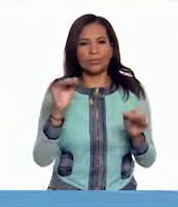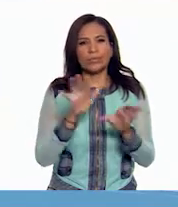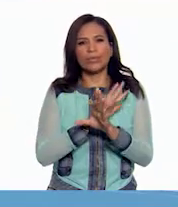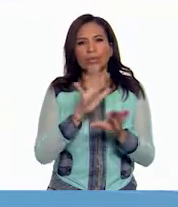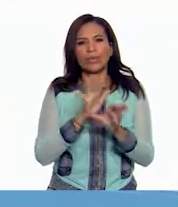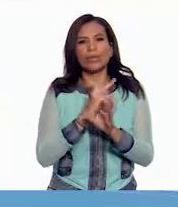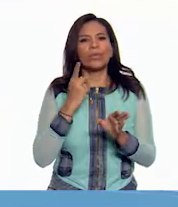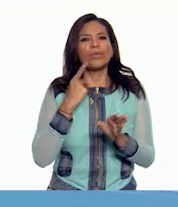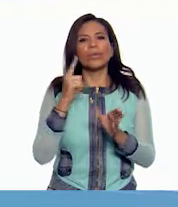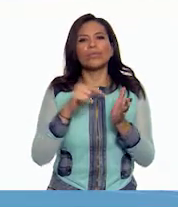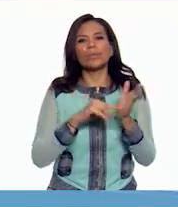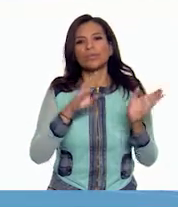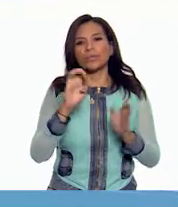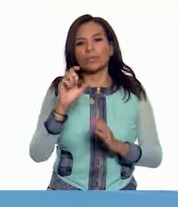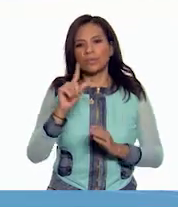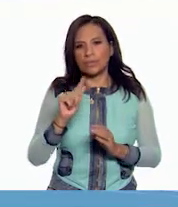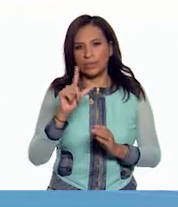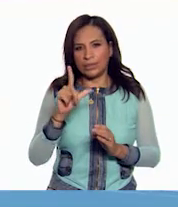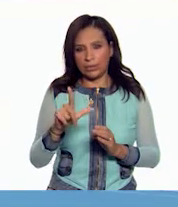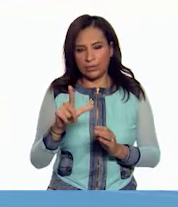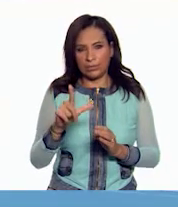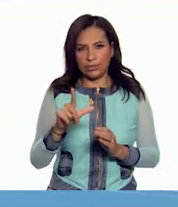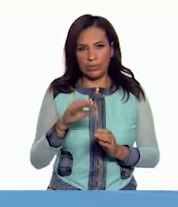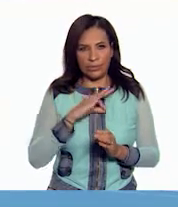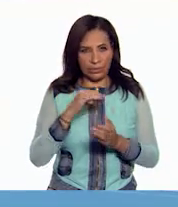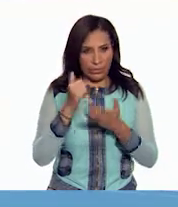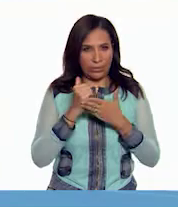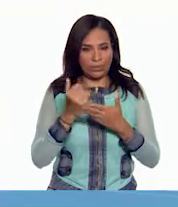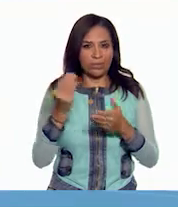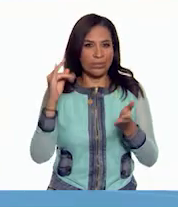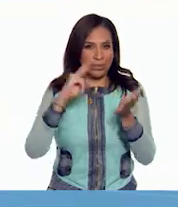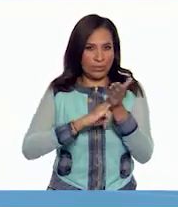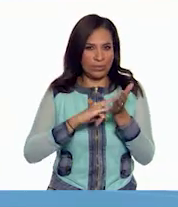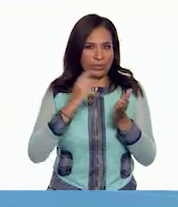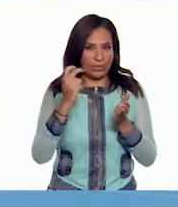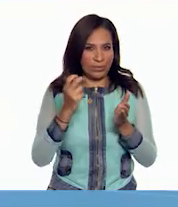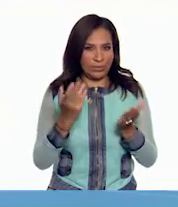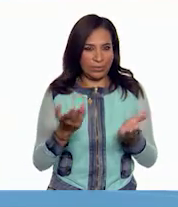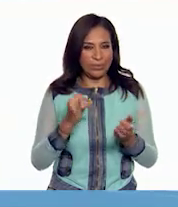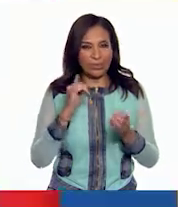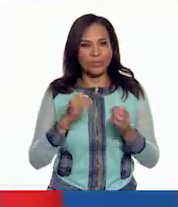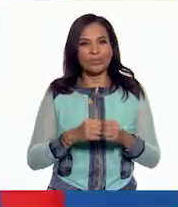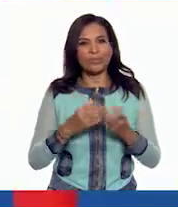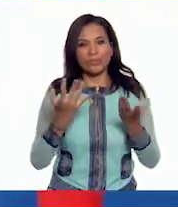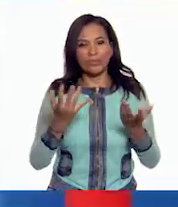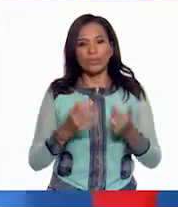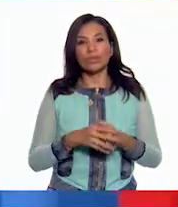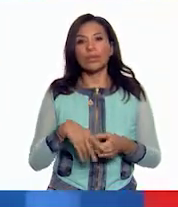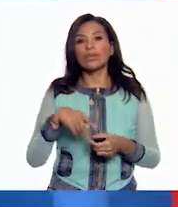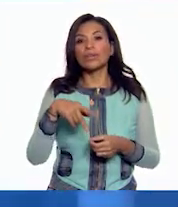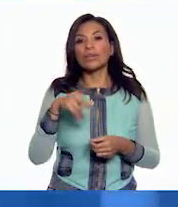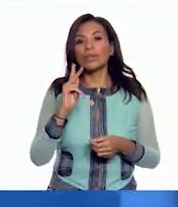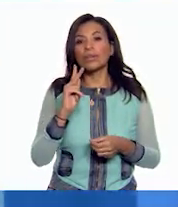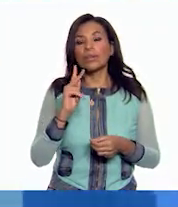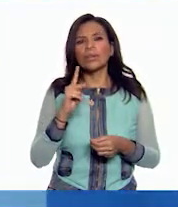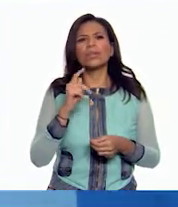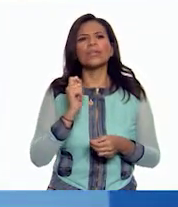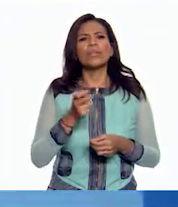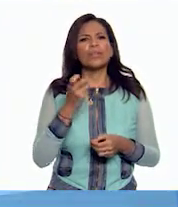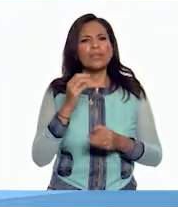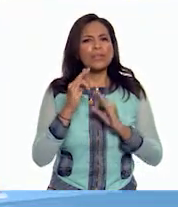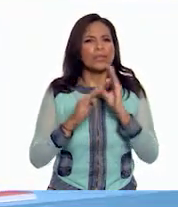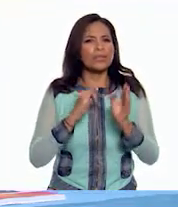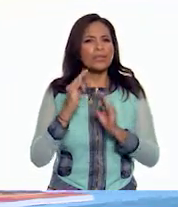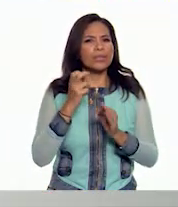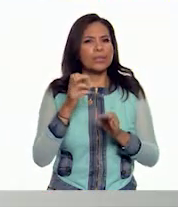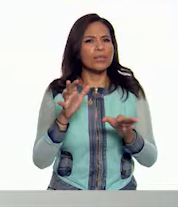política de 1977. ¿Me ayudas a pegar ese cartel, Jenny, por favor? ¡Claro que sí! Pero, ¿en qué consistió